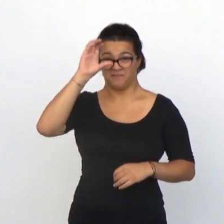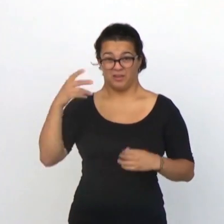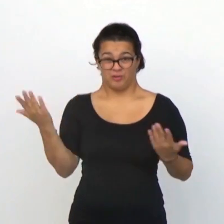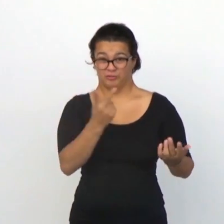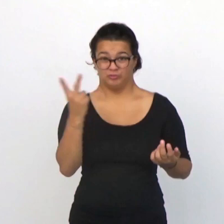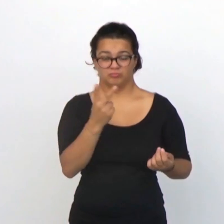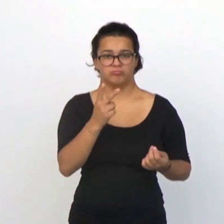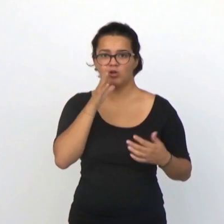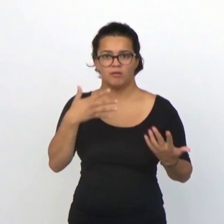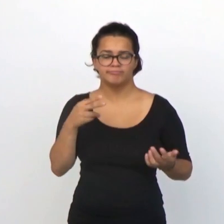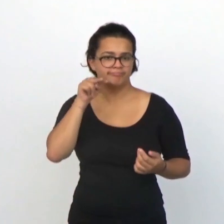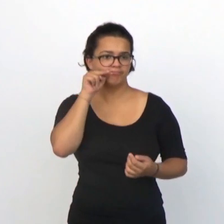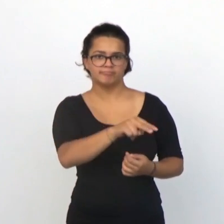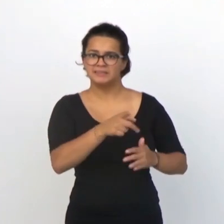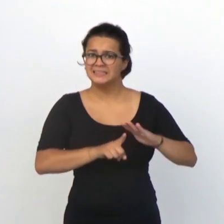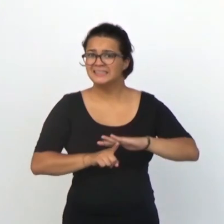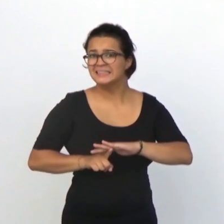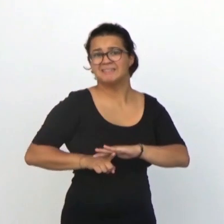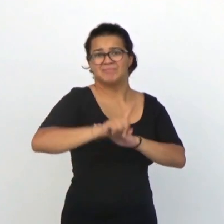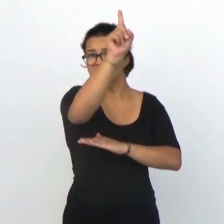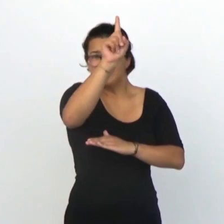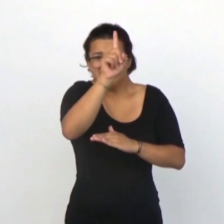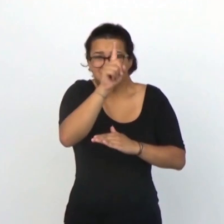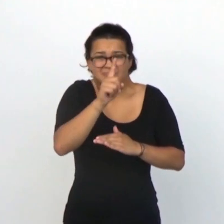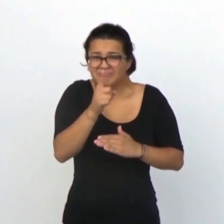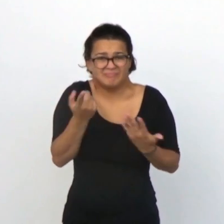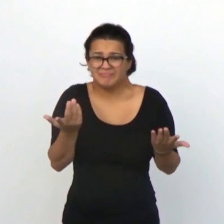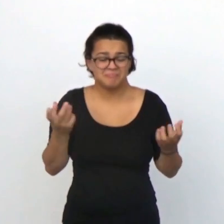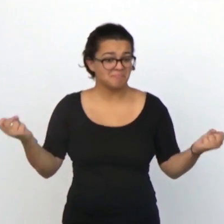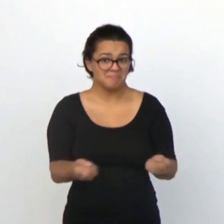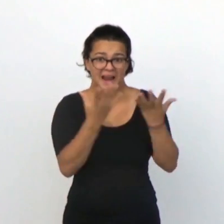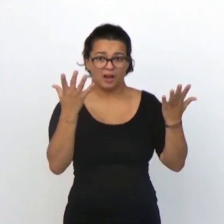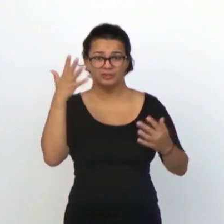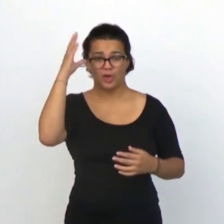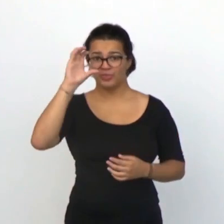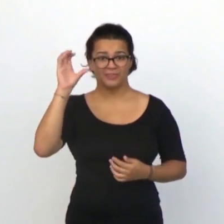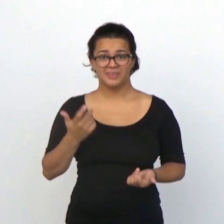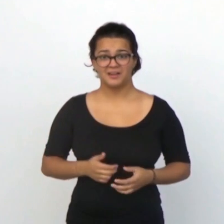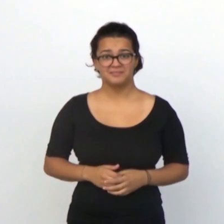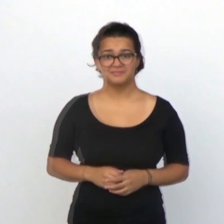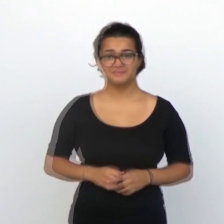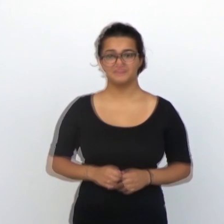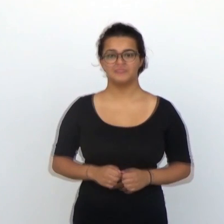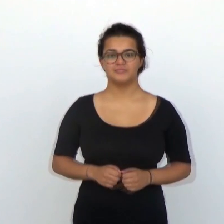testigos de una serie de adelantos que bien podríamos calificar como milagrosos.